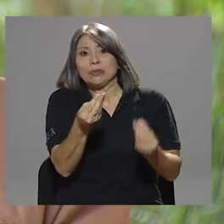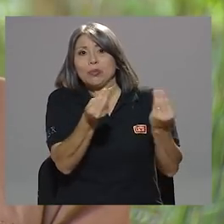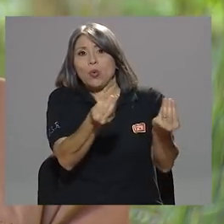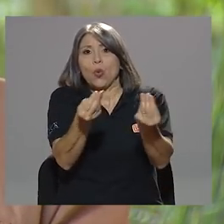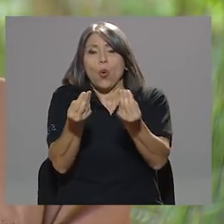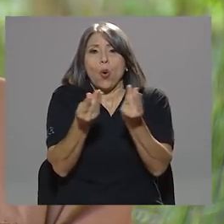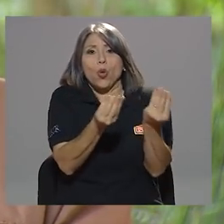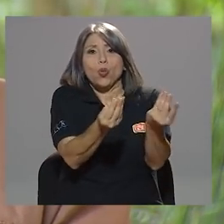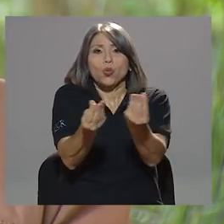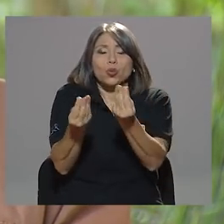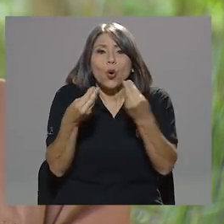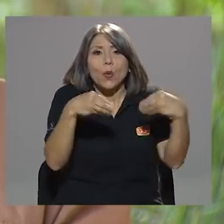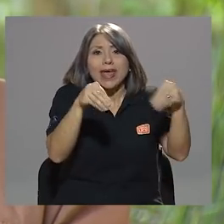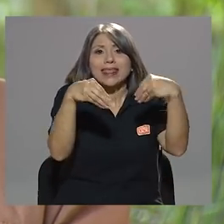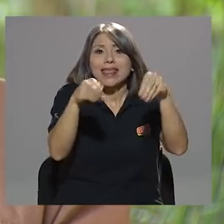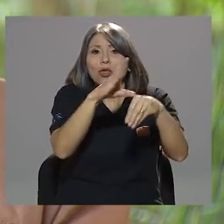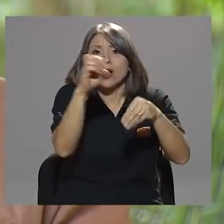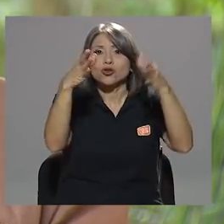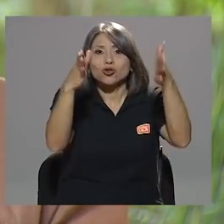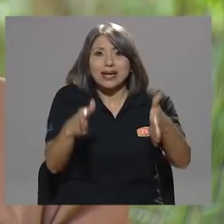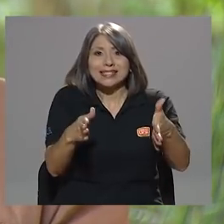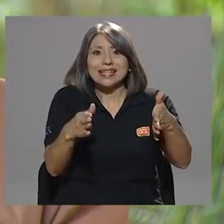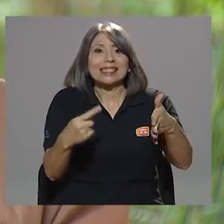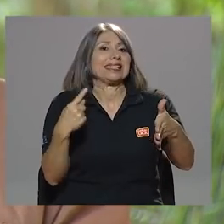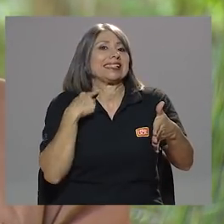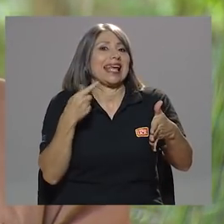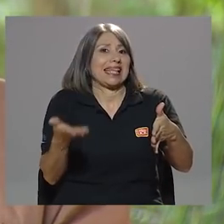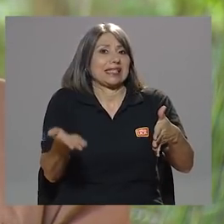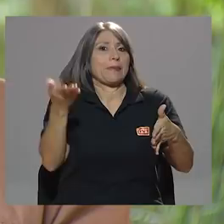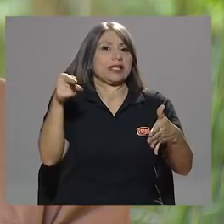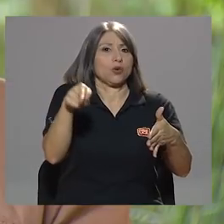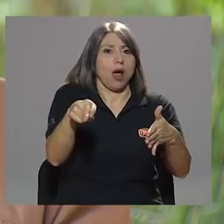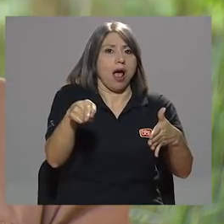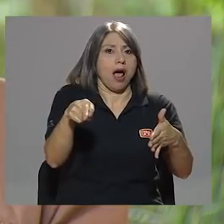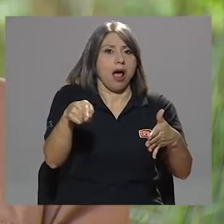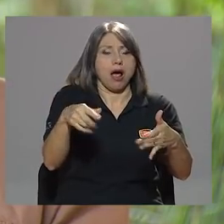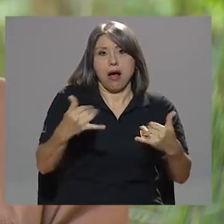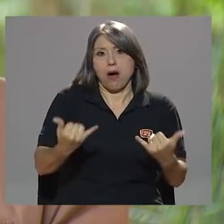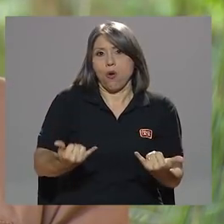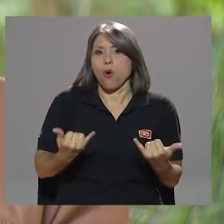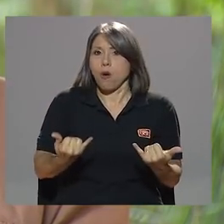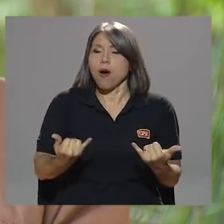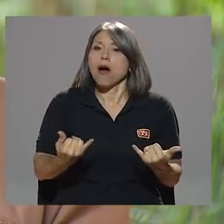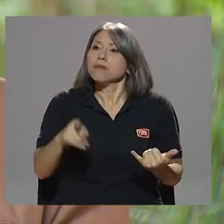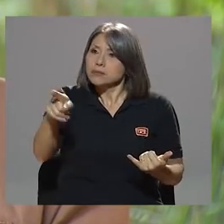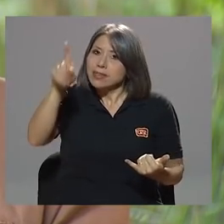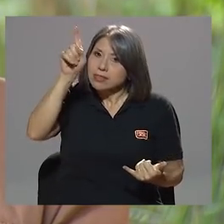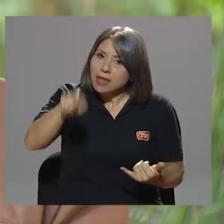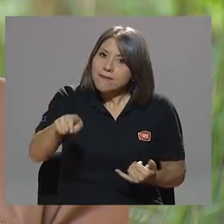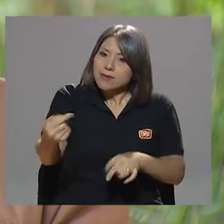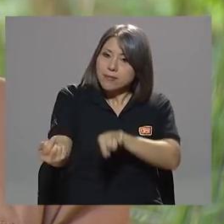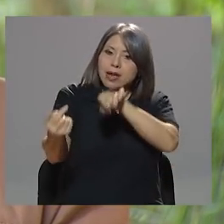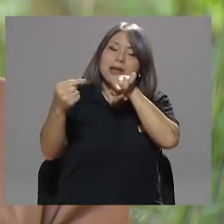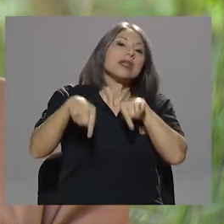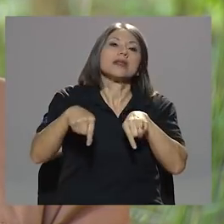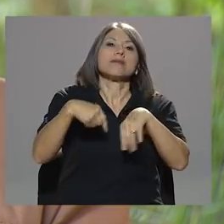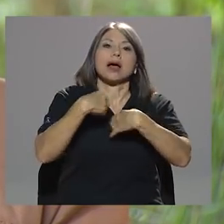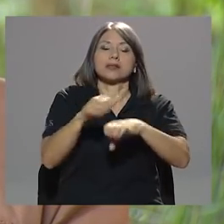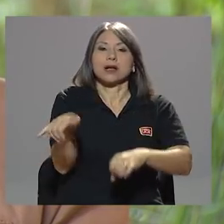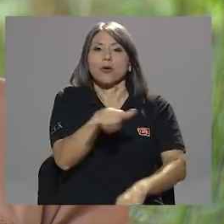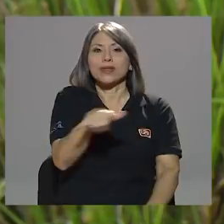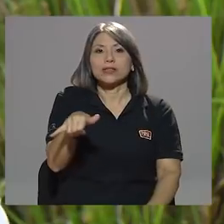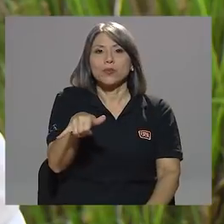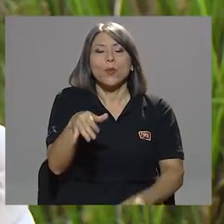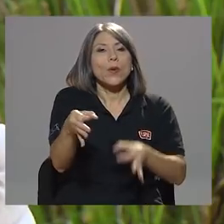producto vendido a los costarricenses en ese precio alto, hoy en día tienen que venir y hacer lo mismo.